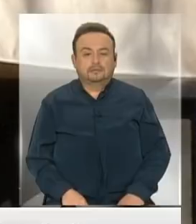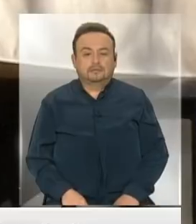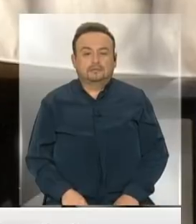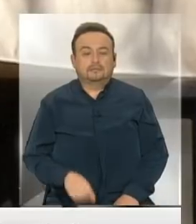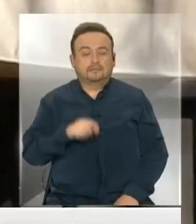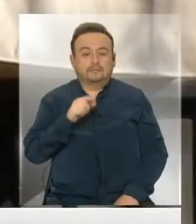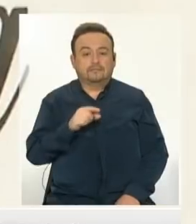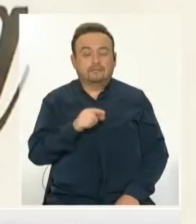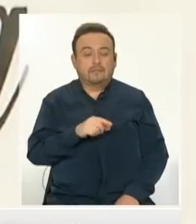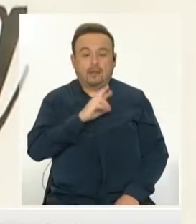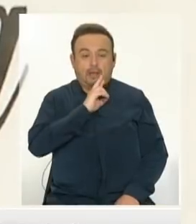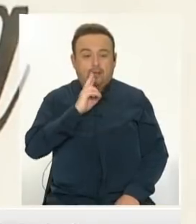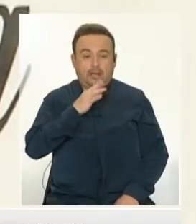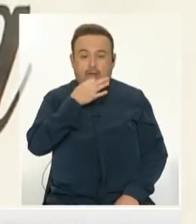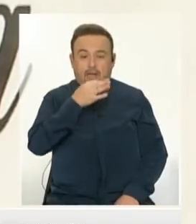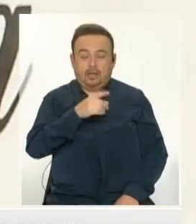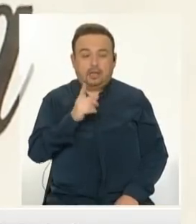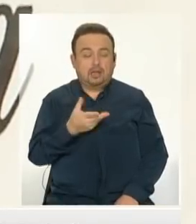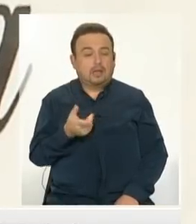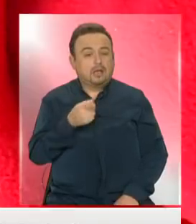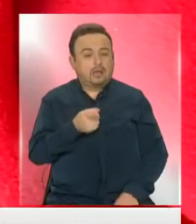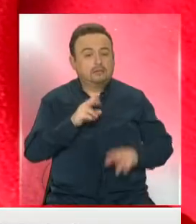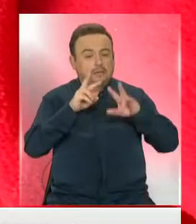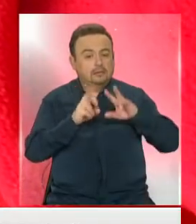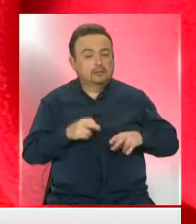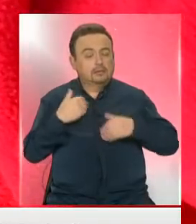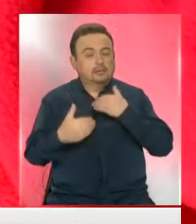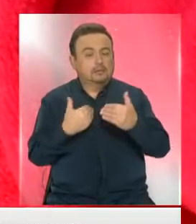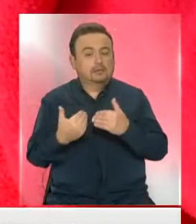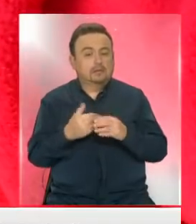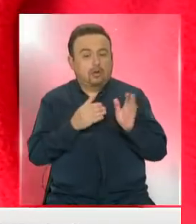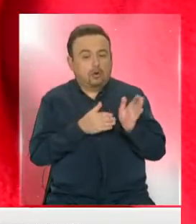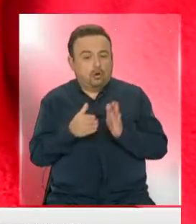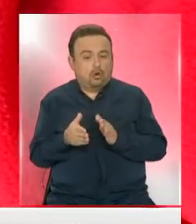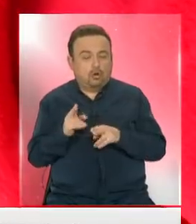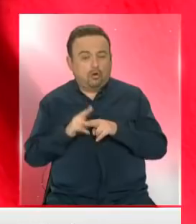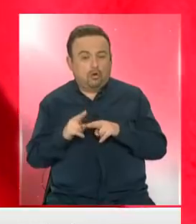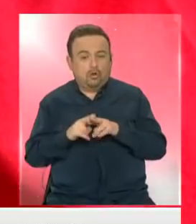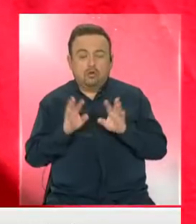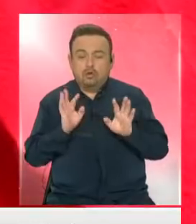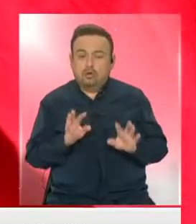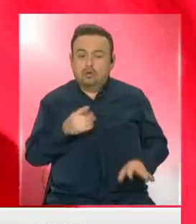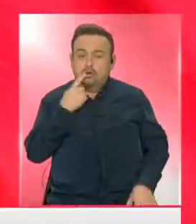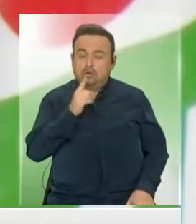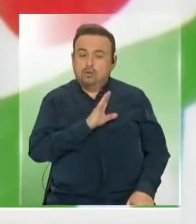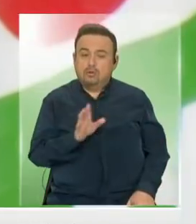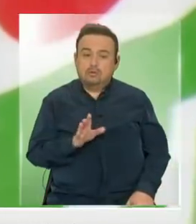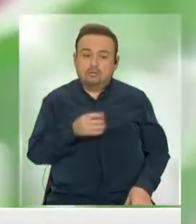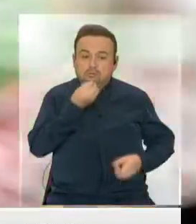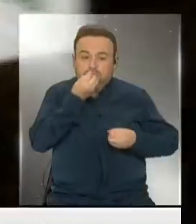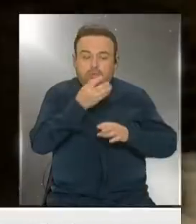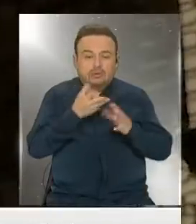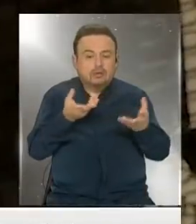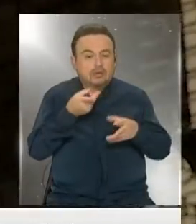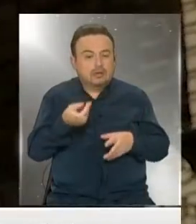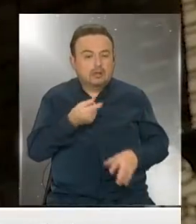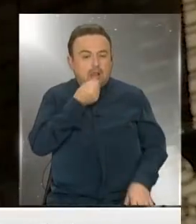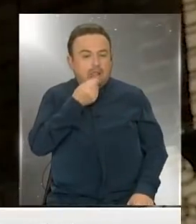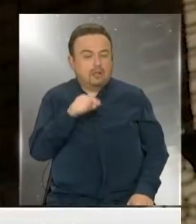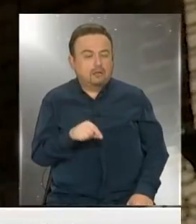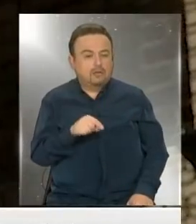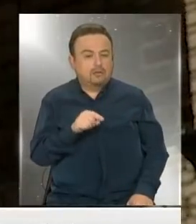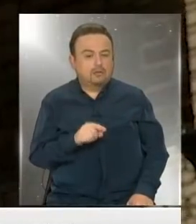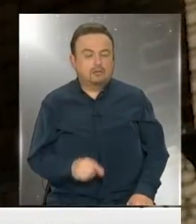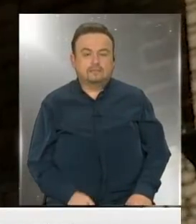Desde la pícola Italia dijeron fuera de cámara que analizan un proceso de reorganización. Sin embargo, no se pronunciaron sobre esta denuncia